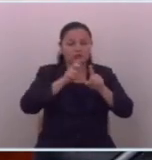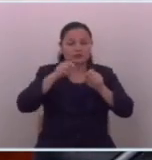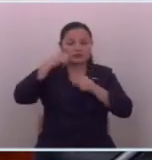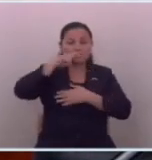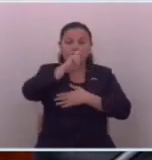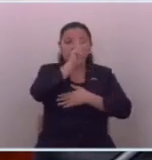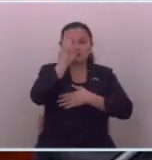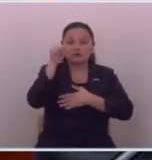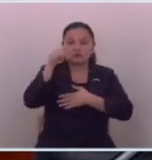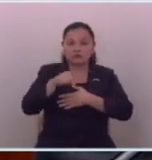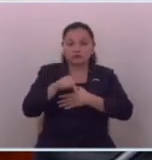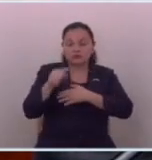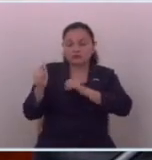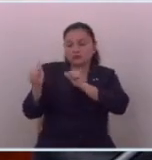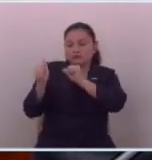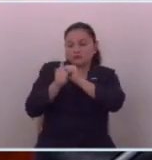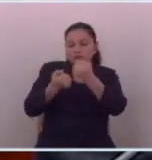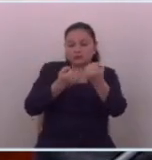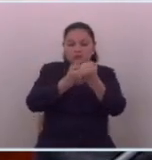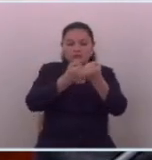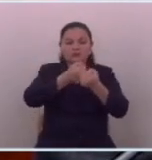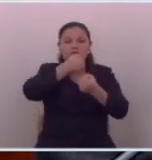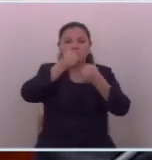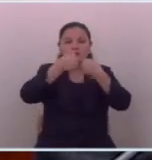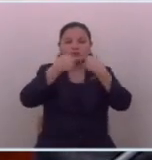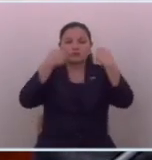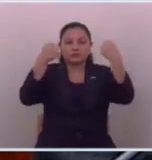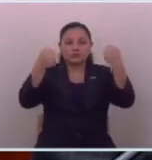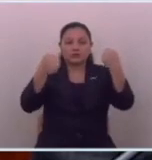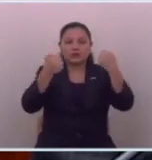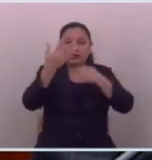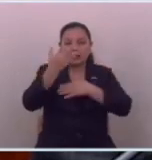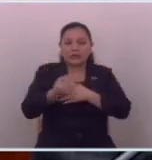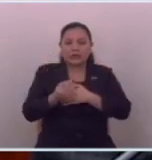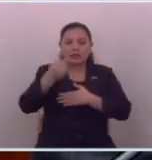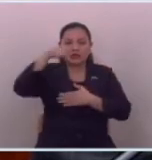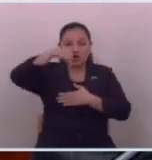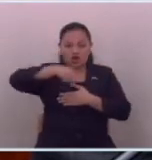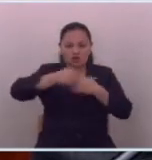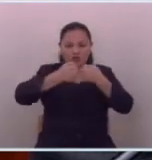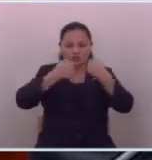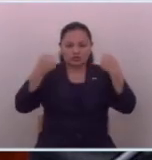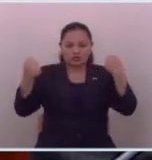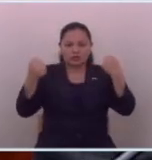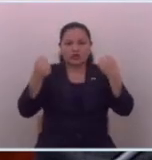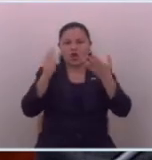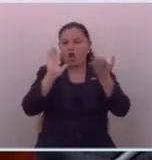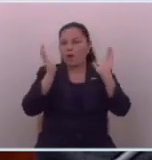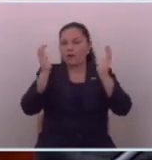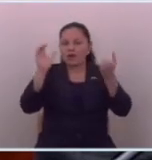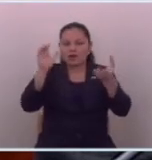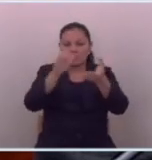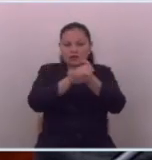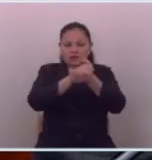volvió compadre de la prensa gráfica y el diario de hoy son casi marido y mujer